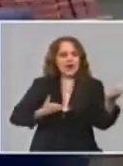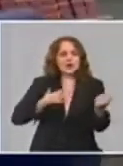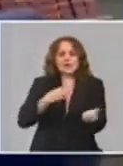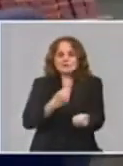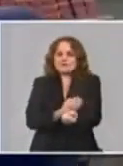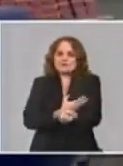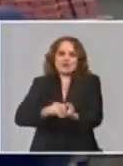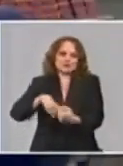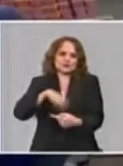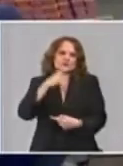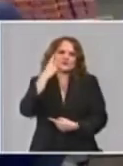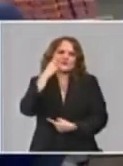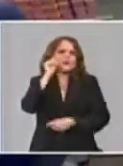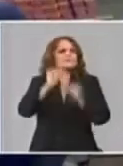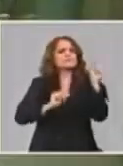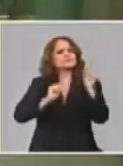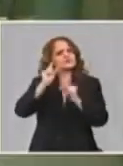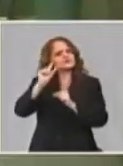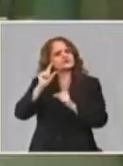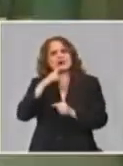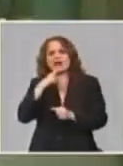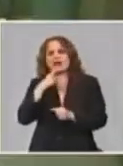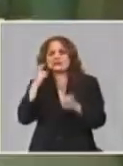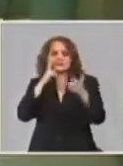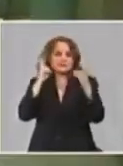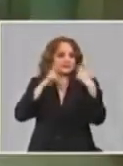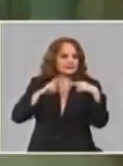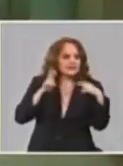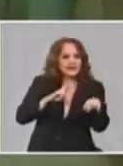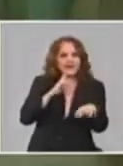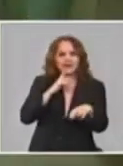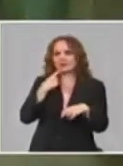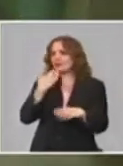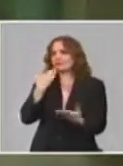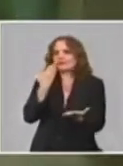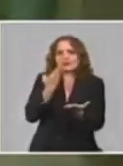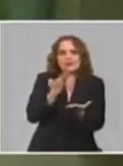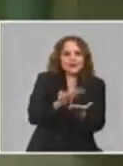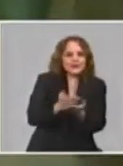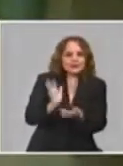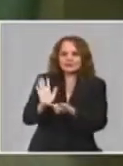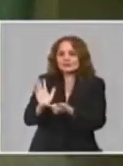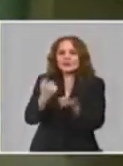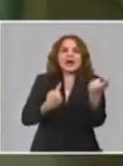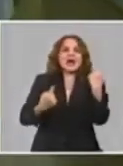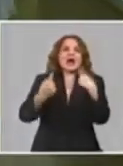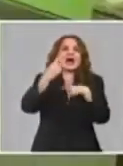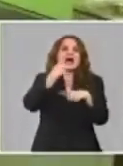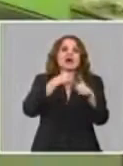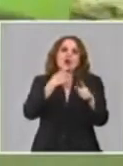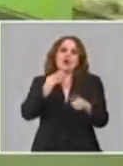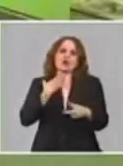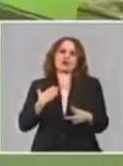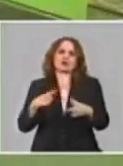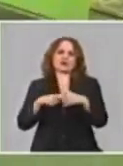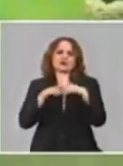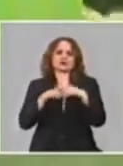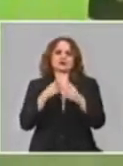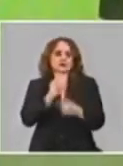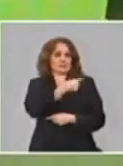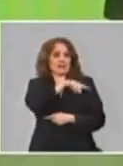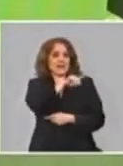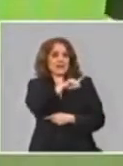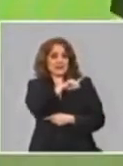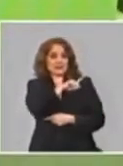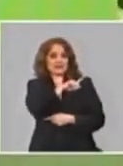que buscan una solución, que buscan una propuesta, en fin. Ayer estábamos por la tarde discutiendo con el IPK nuevas